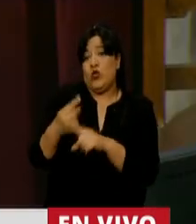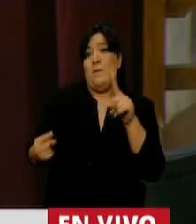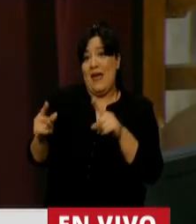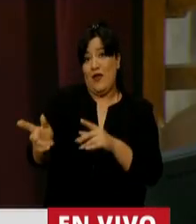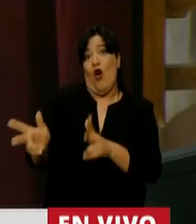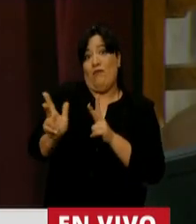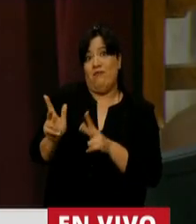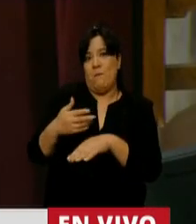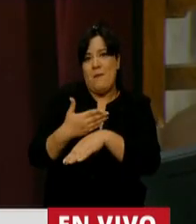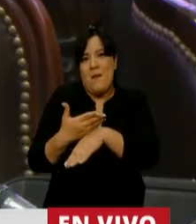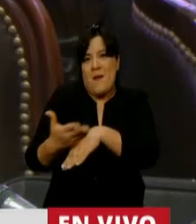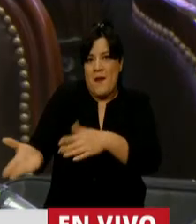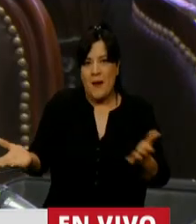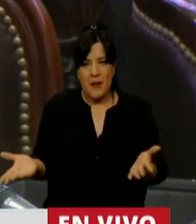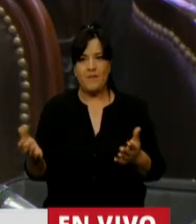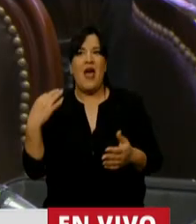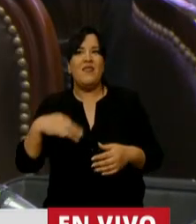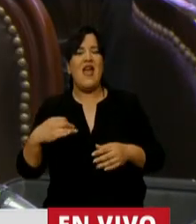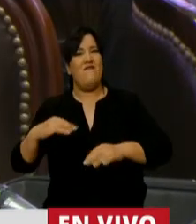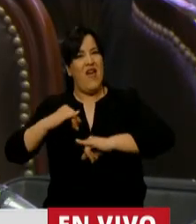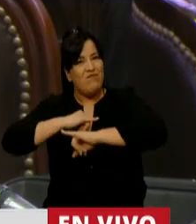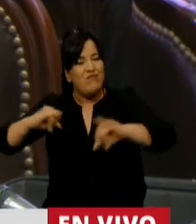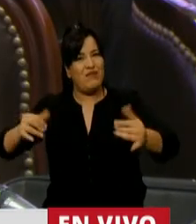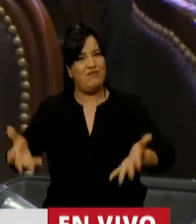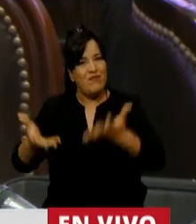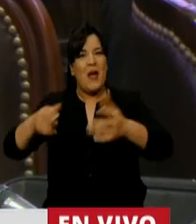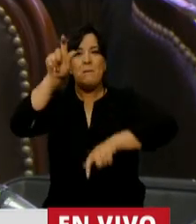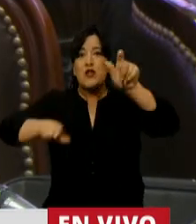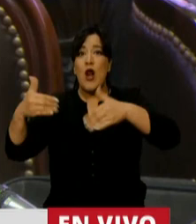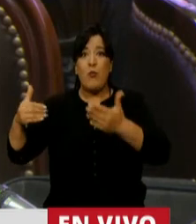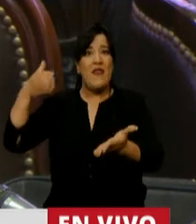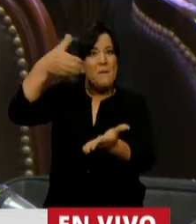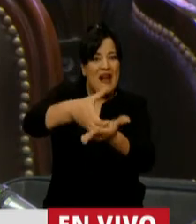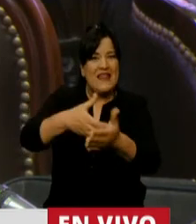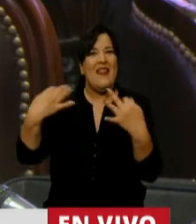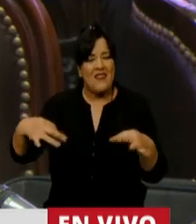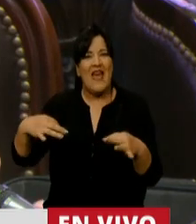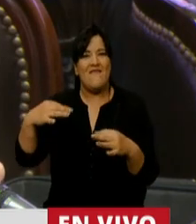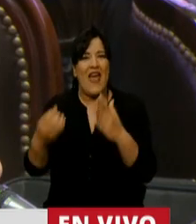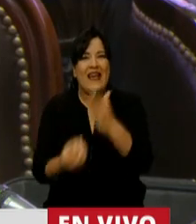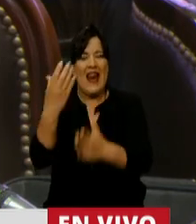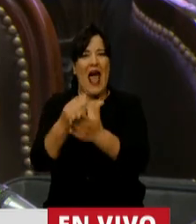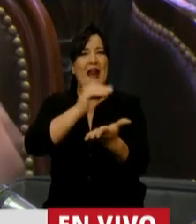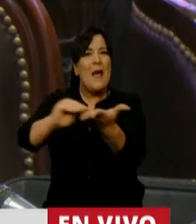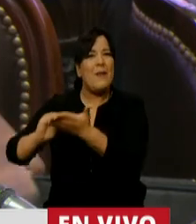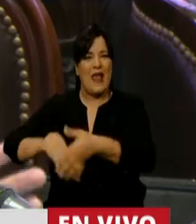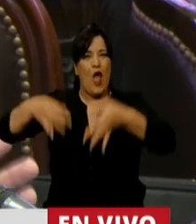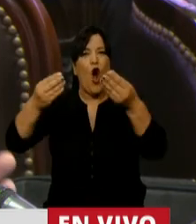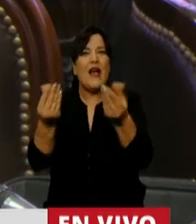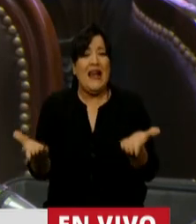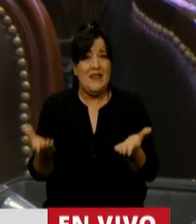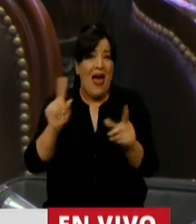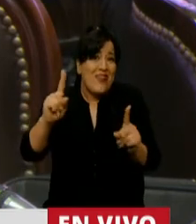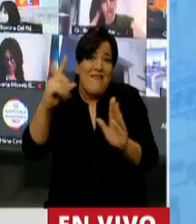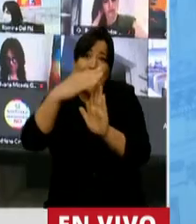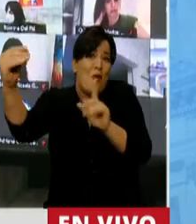contrario. Hay que generar incentivo para aquellos que pueden invertir, lo hagan y generen empleo de calidad. Copien a